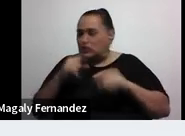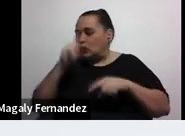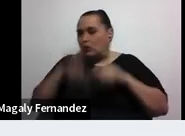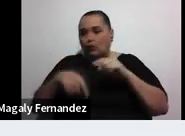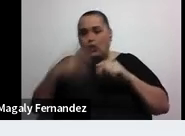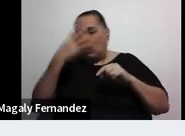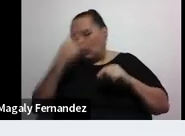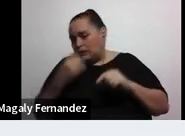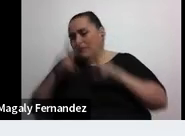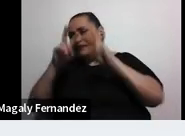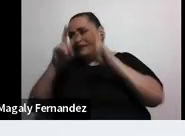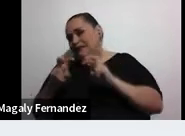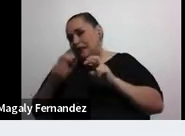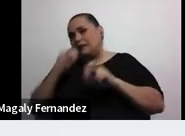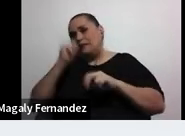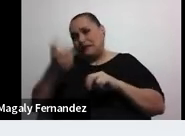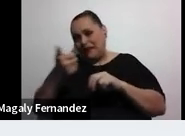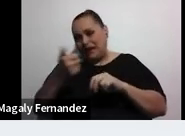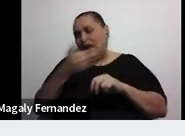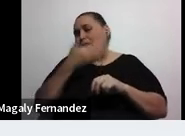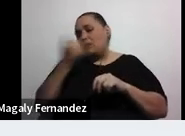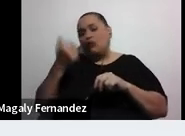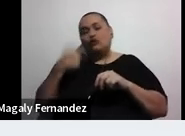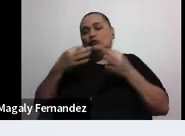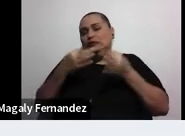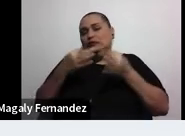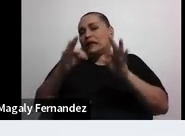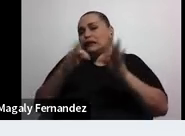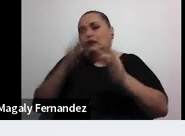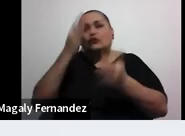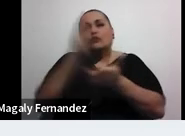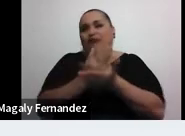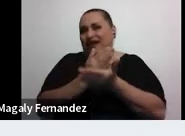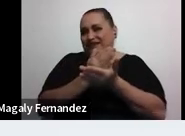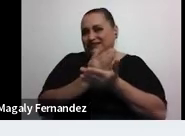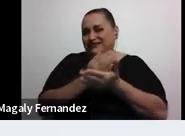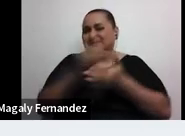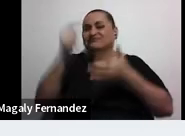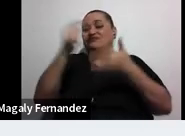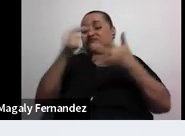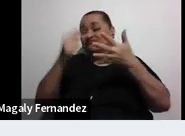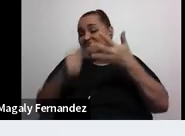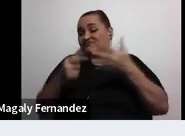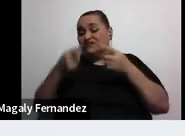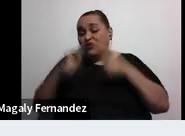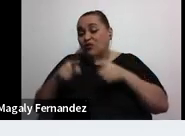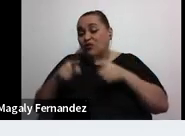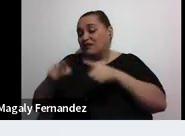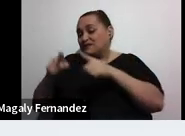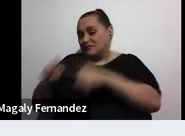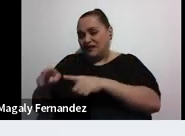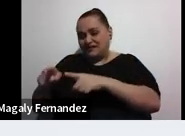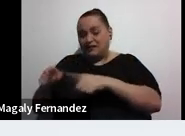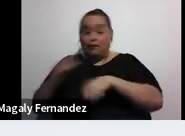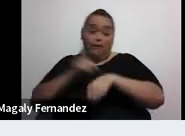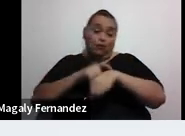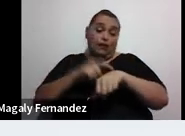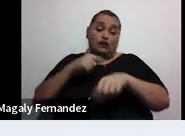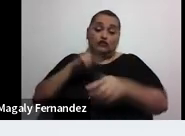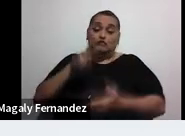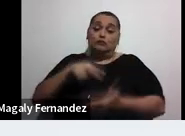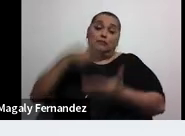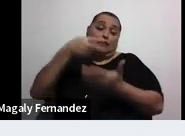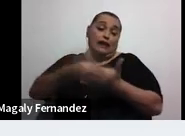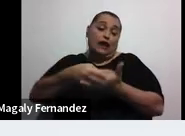intentar voy a seguir procrastinando mejor entonces estas cosas van a pasar van a haber momentos en donde nos vamos a caer y no va ser fácil